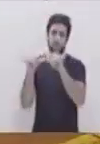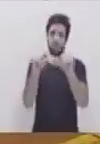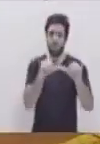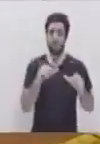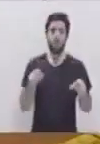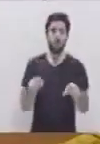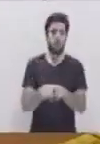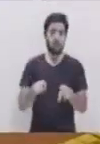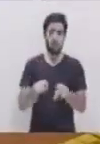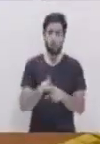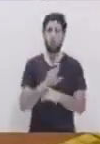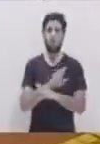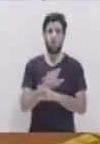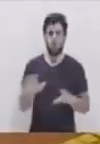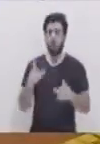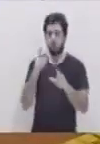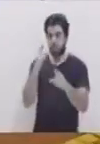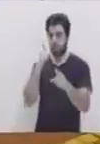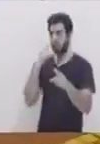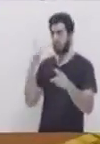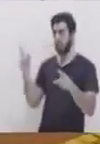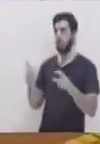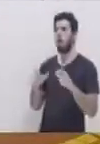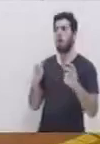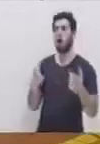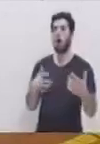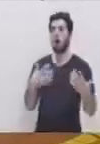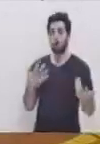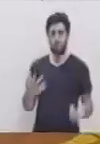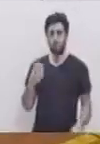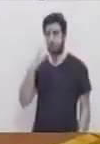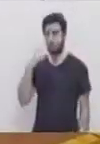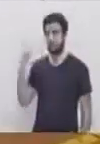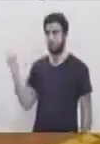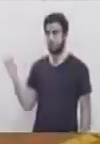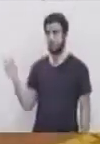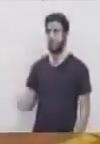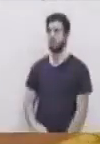Y ahora vamos a trazar nosotros una nuestra pequeña figura. Vamos a ver.